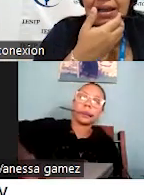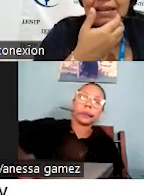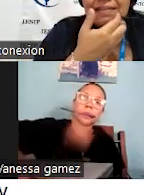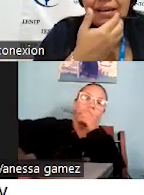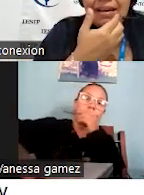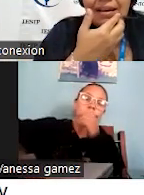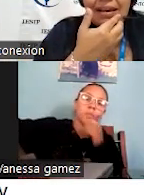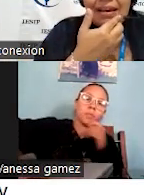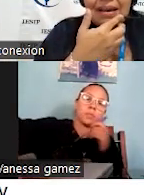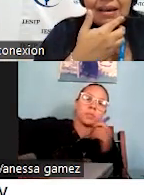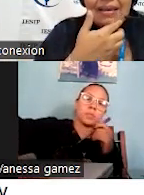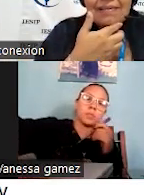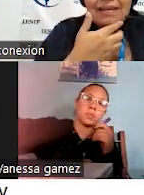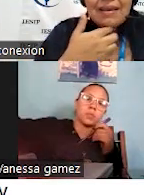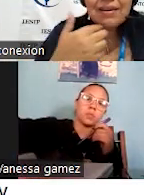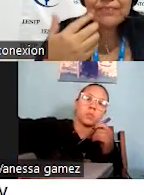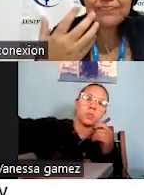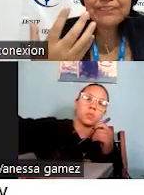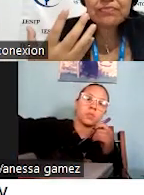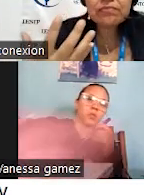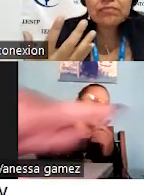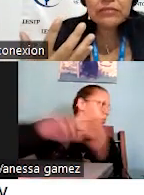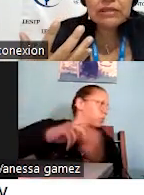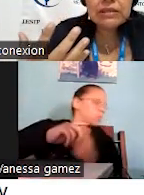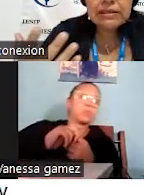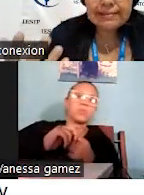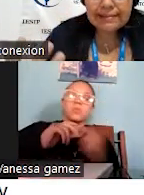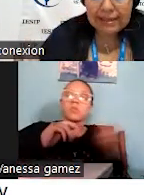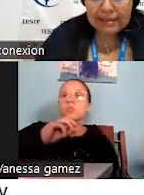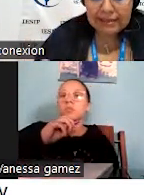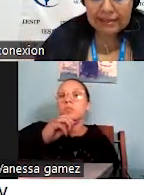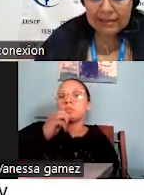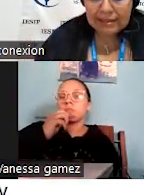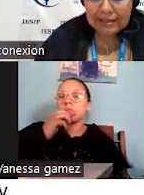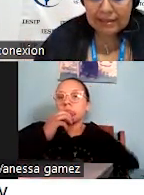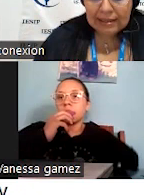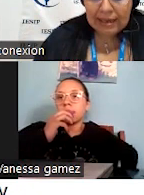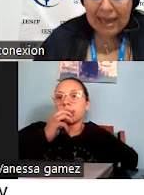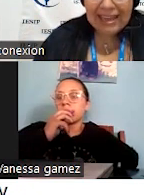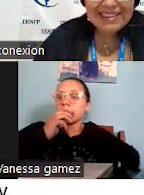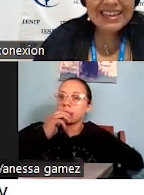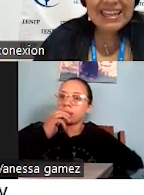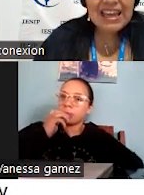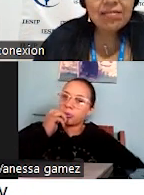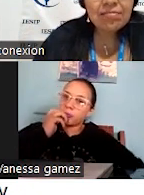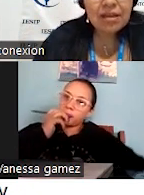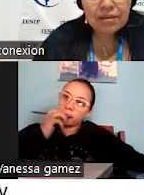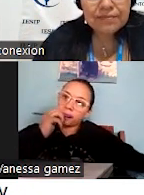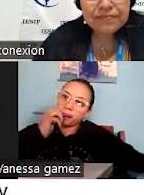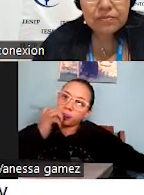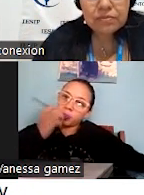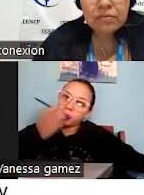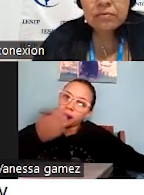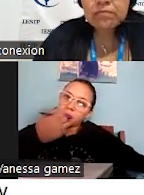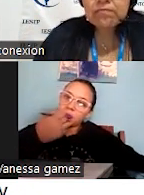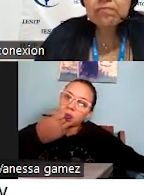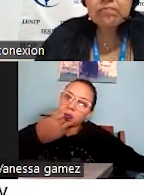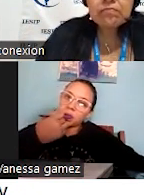ese cliente.